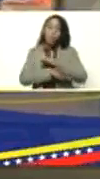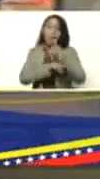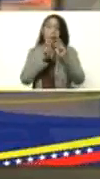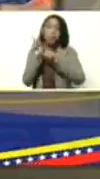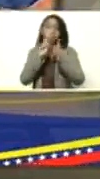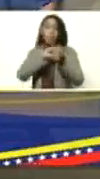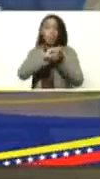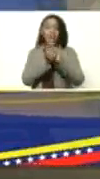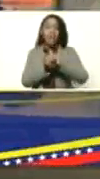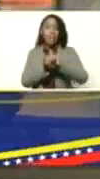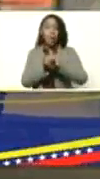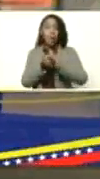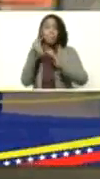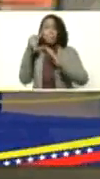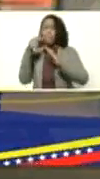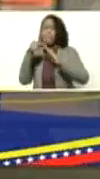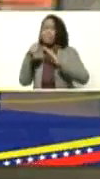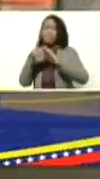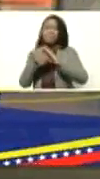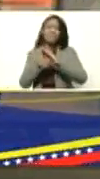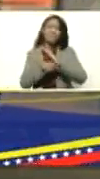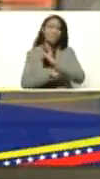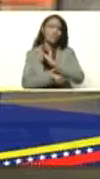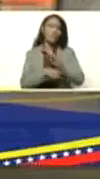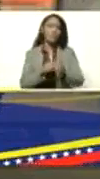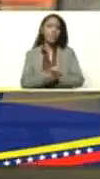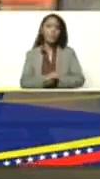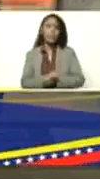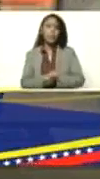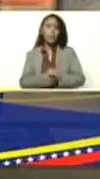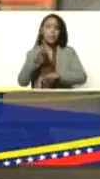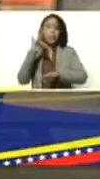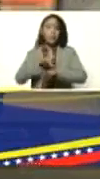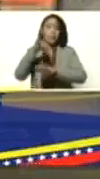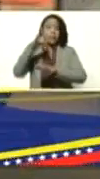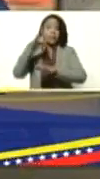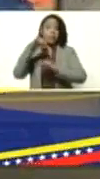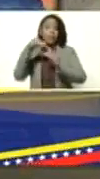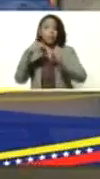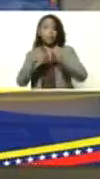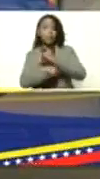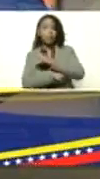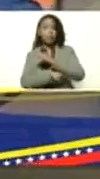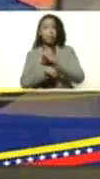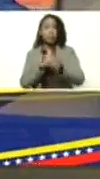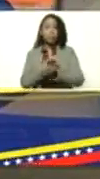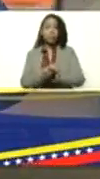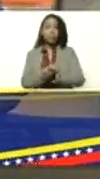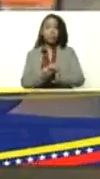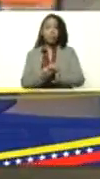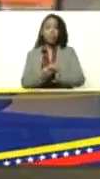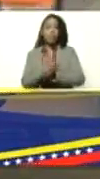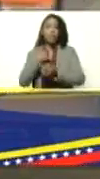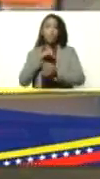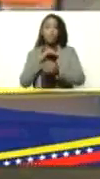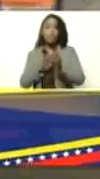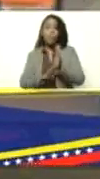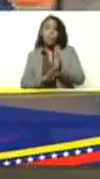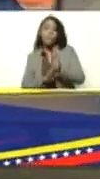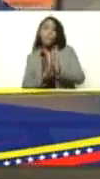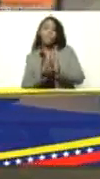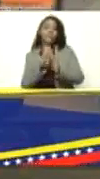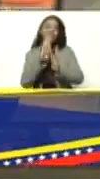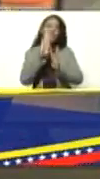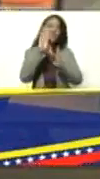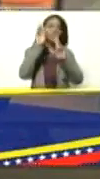cambios a lo profundo tocaron fondo y hemos resurgido como el ave fénix